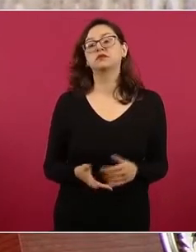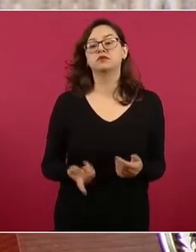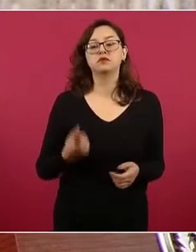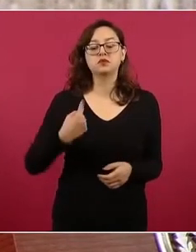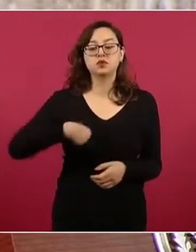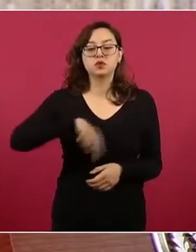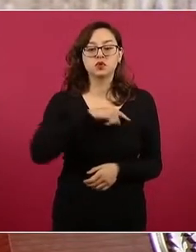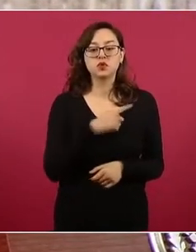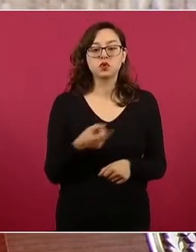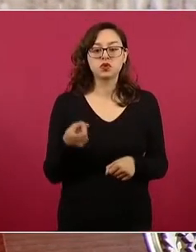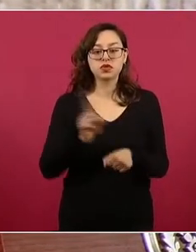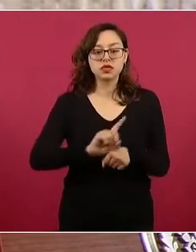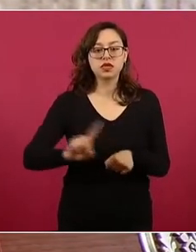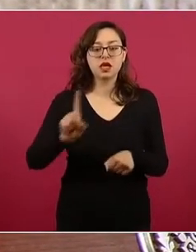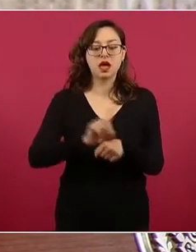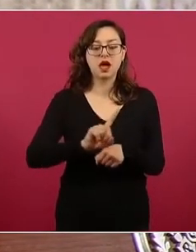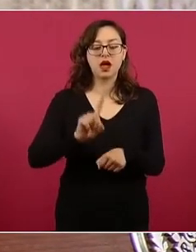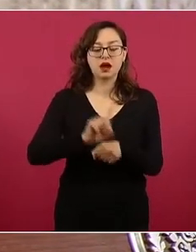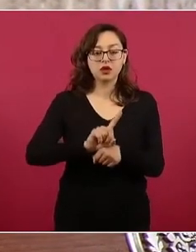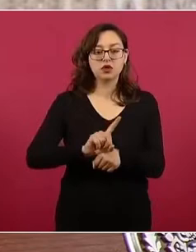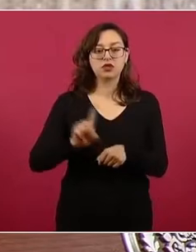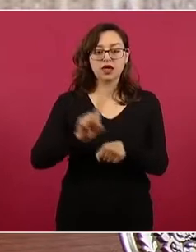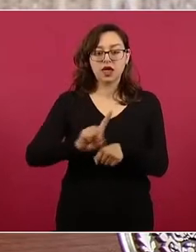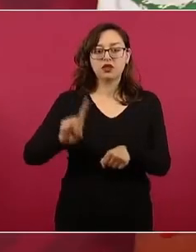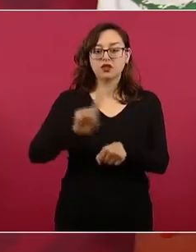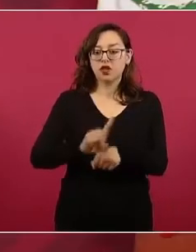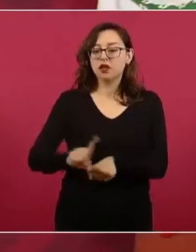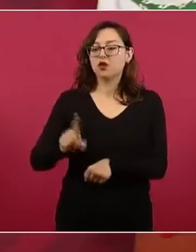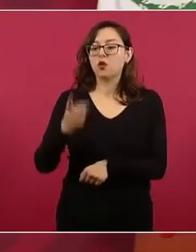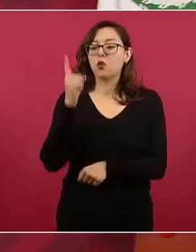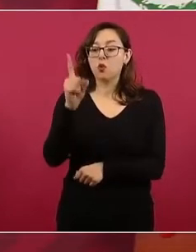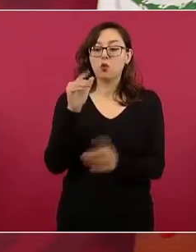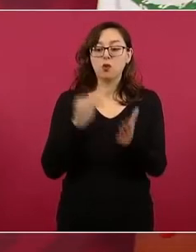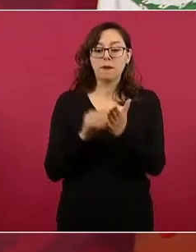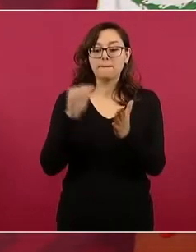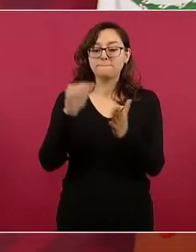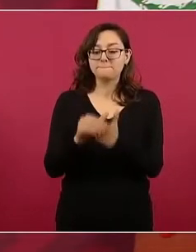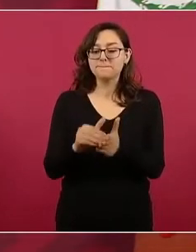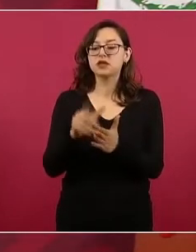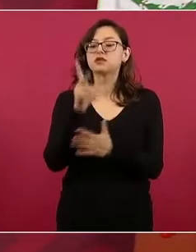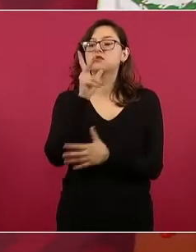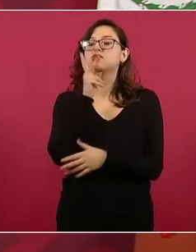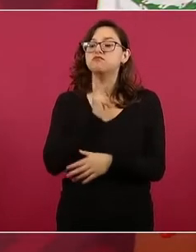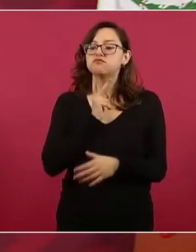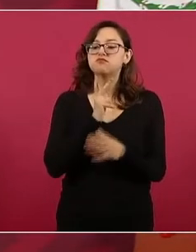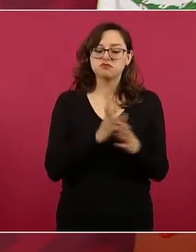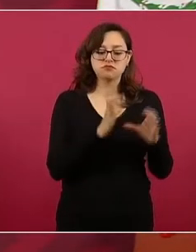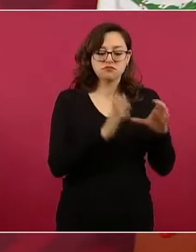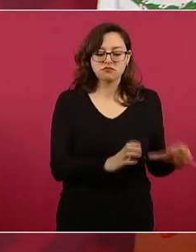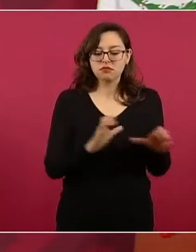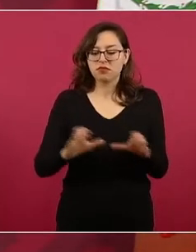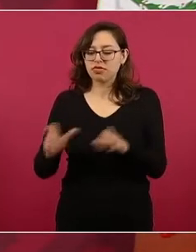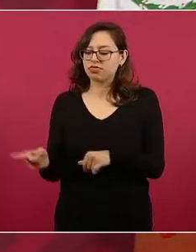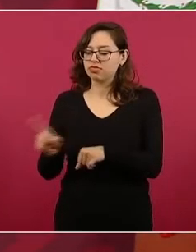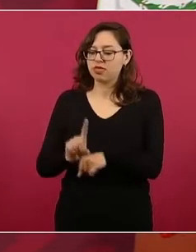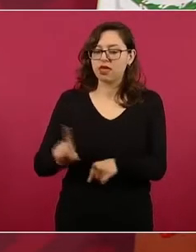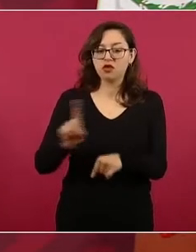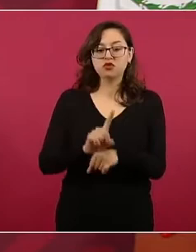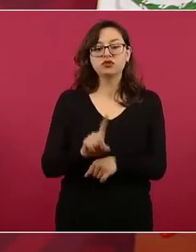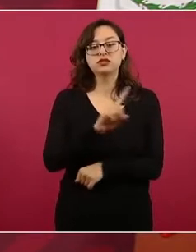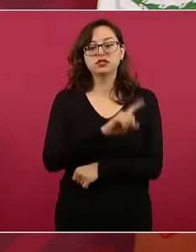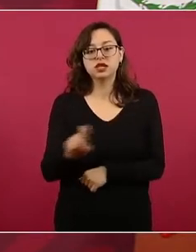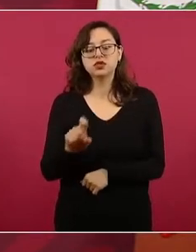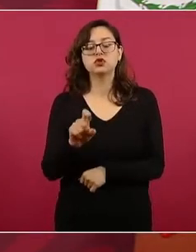a 110, 113 dólares por barril,